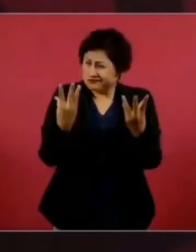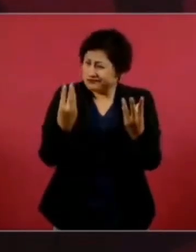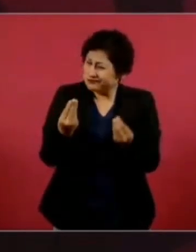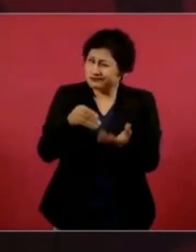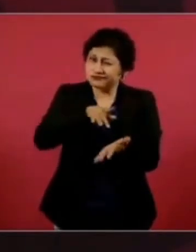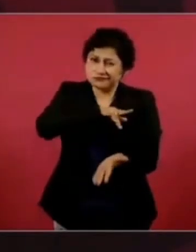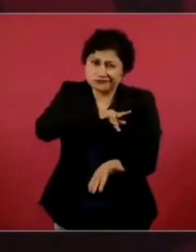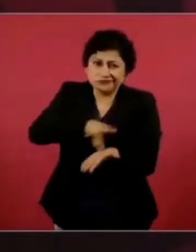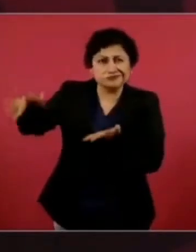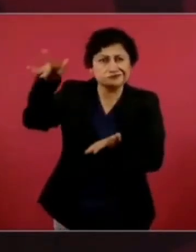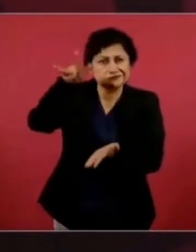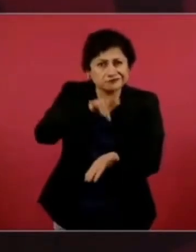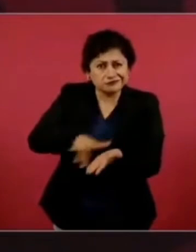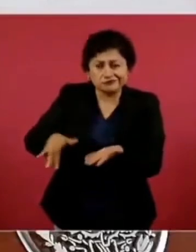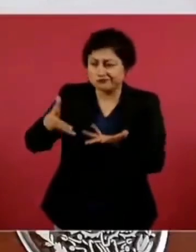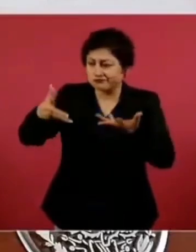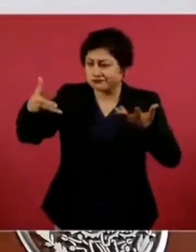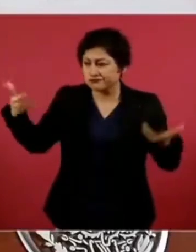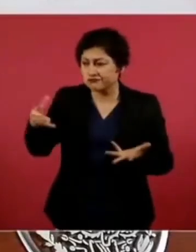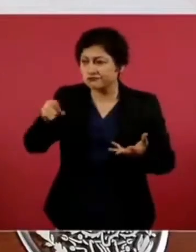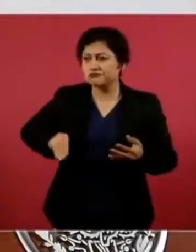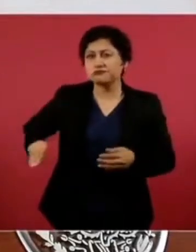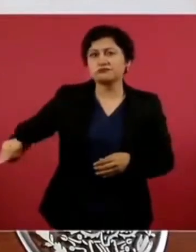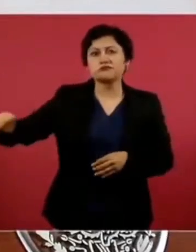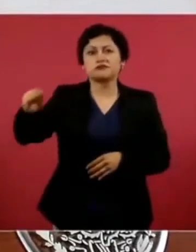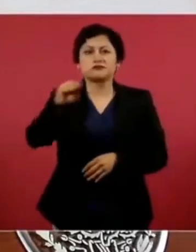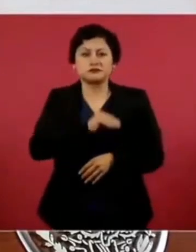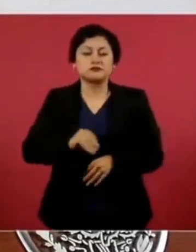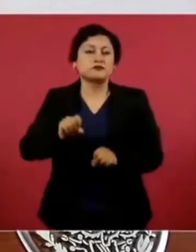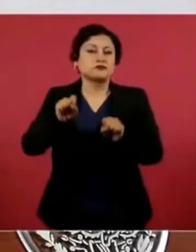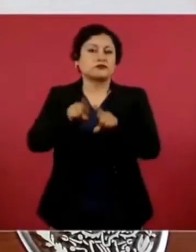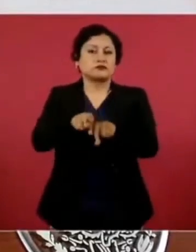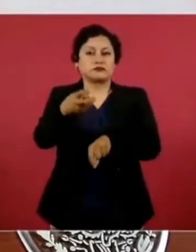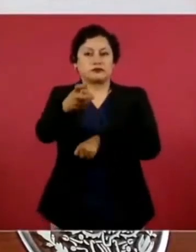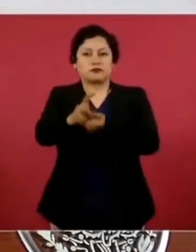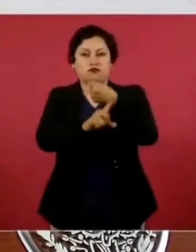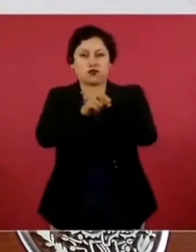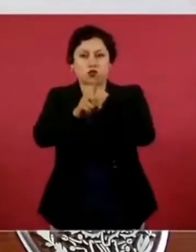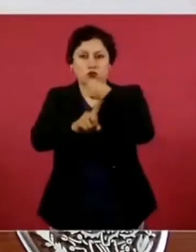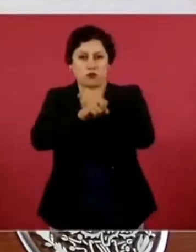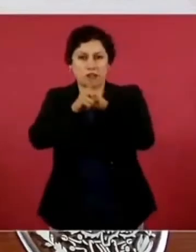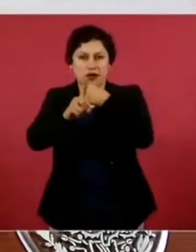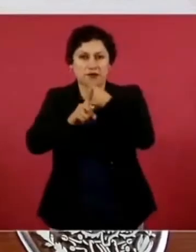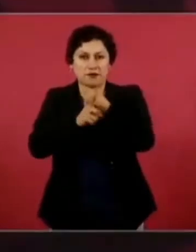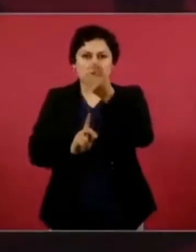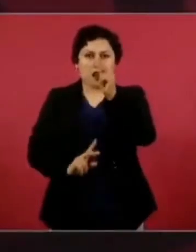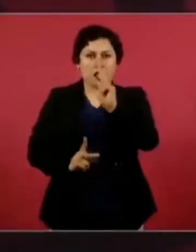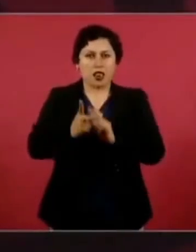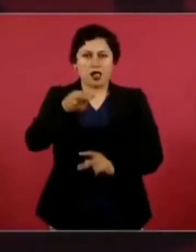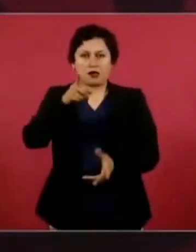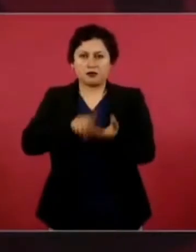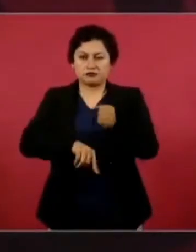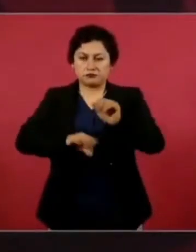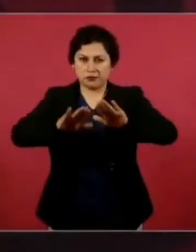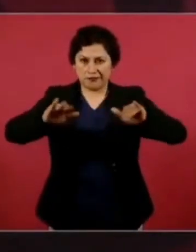de resolver el problema del sargazo, la Secretaría de Marina.